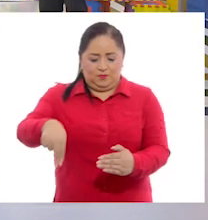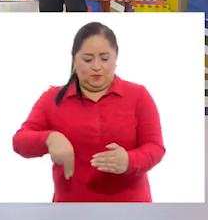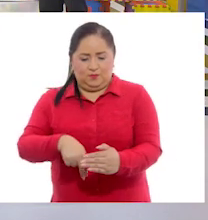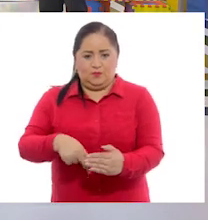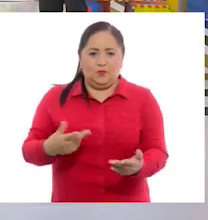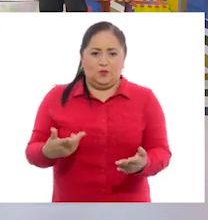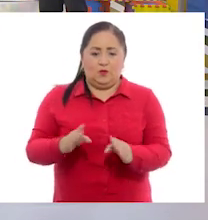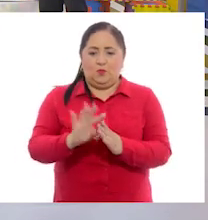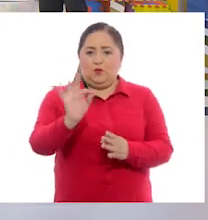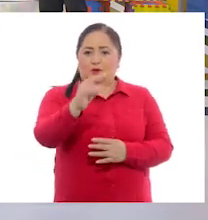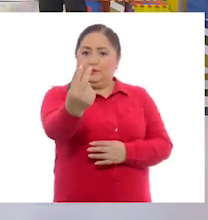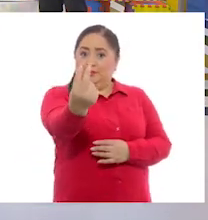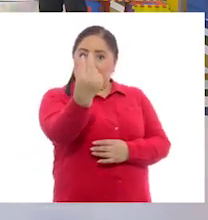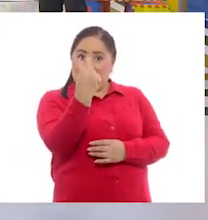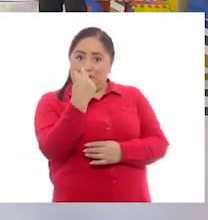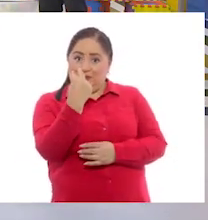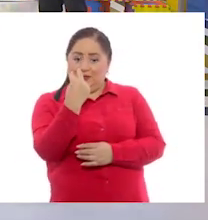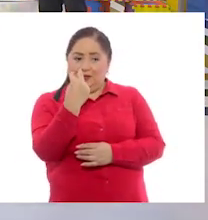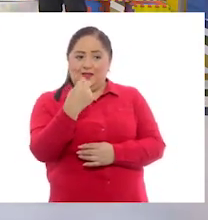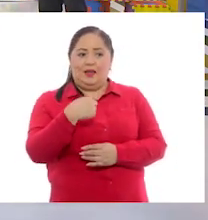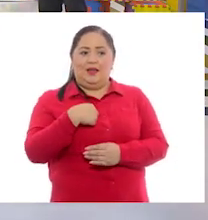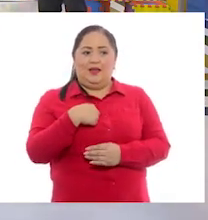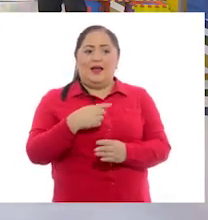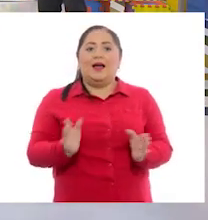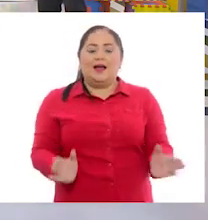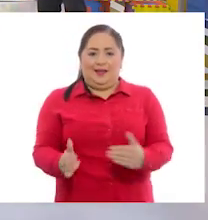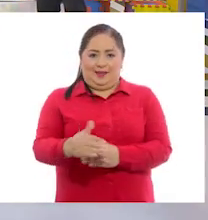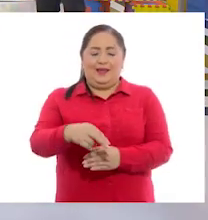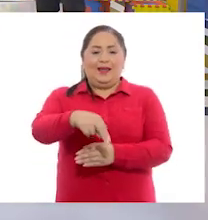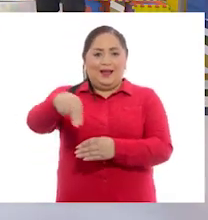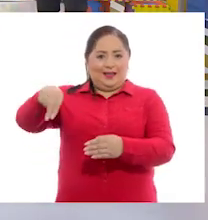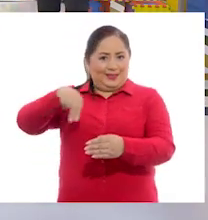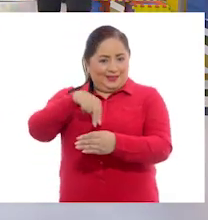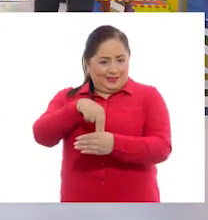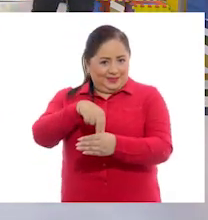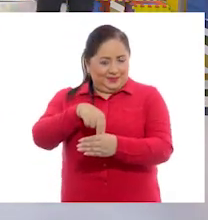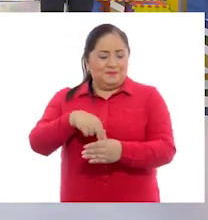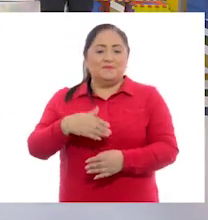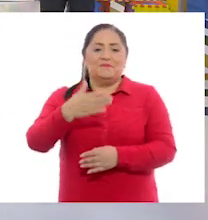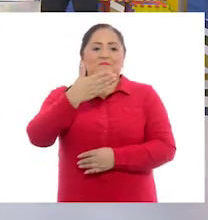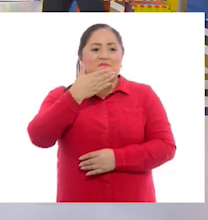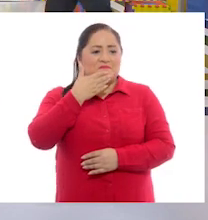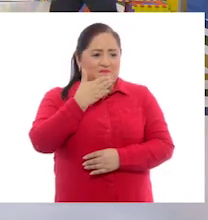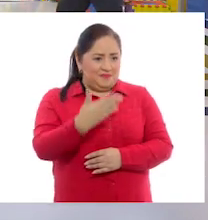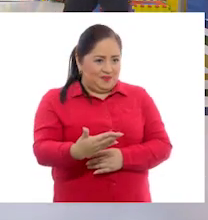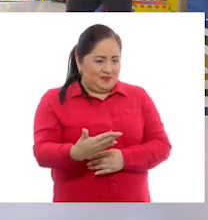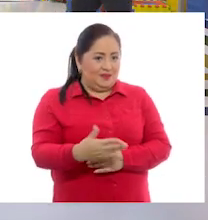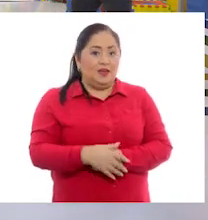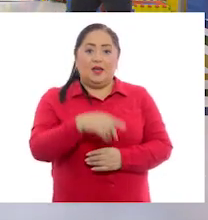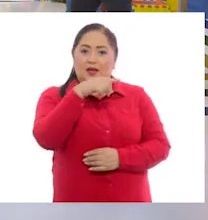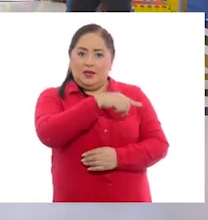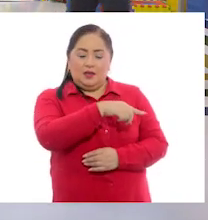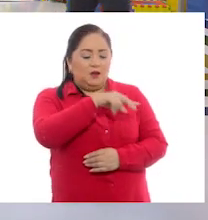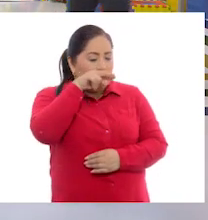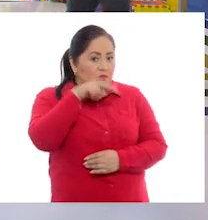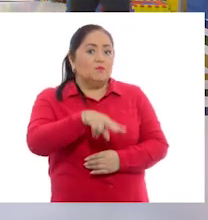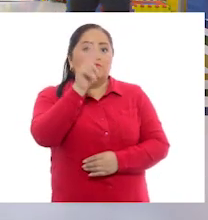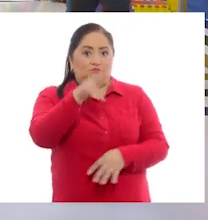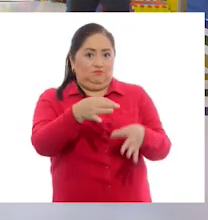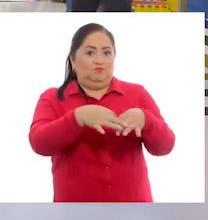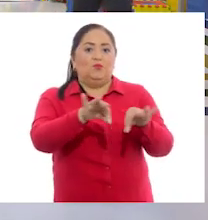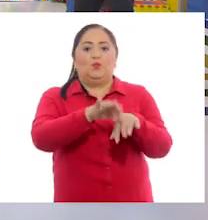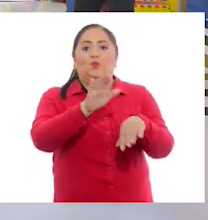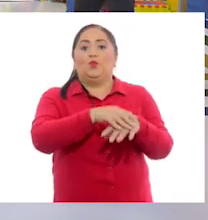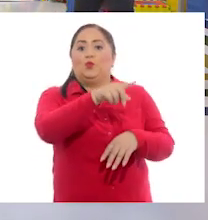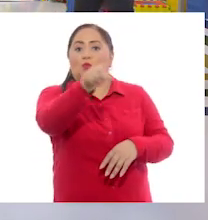los niños lo están viendo de frente, yo estoy detrás del cubo aquí. Muy bien. Pili acaba de hacer una observación importante.